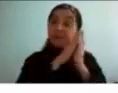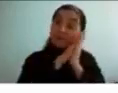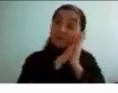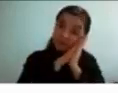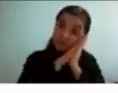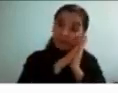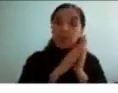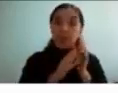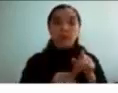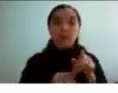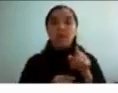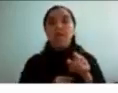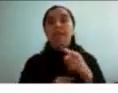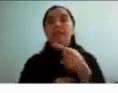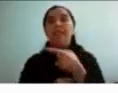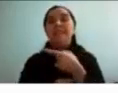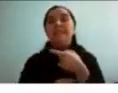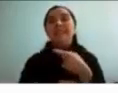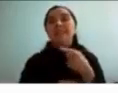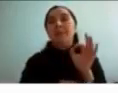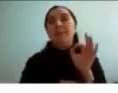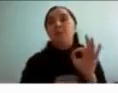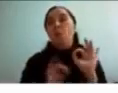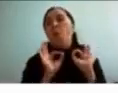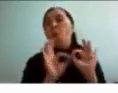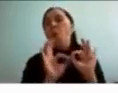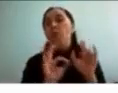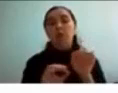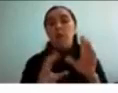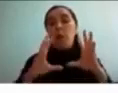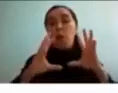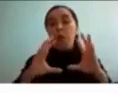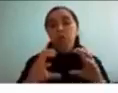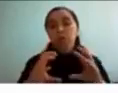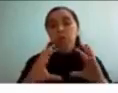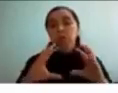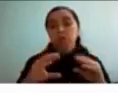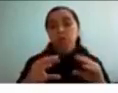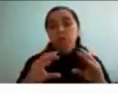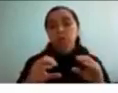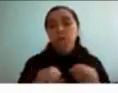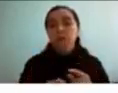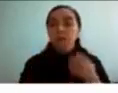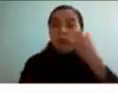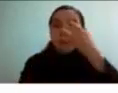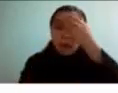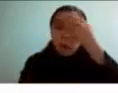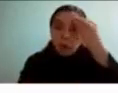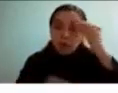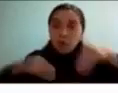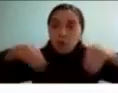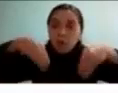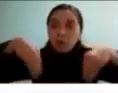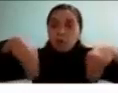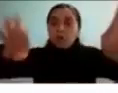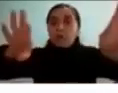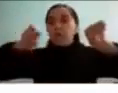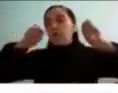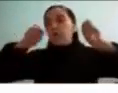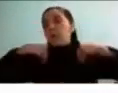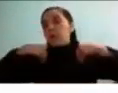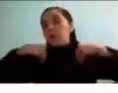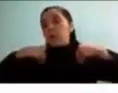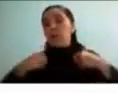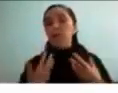que no tienen un 100% de efectividad entonces estaba medio desinflado y no había llevado frazadas entonces me tuve que tapar ese día con mi ropa y